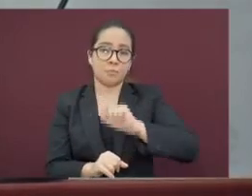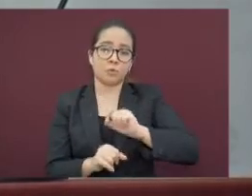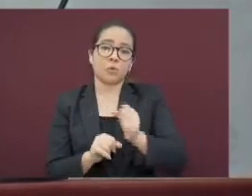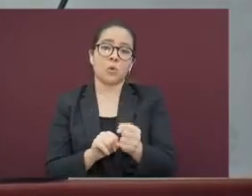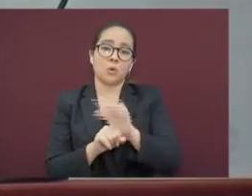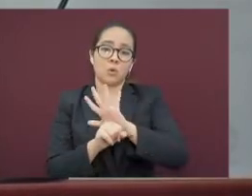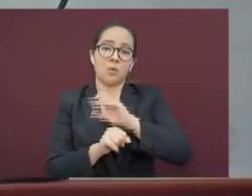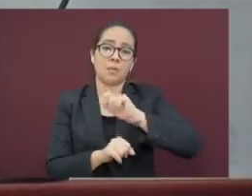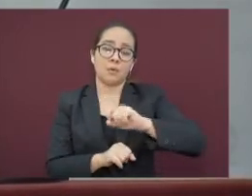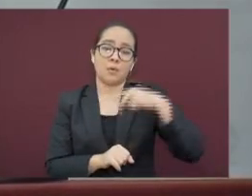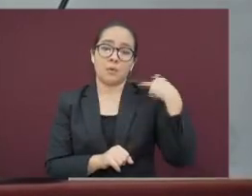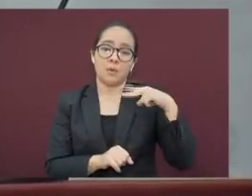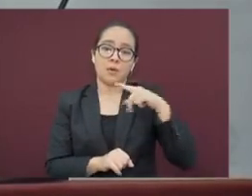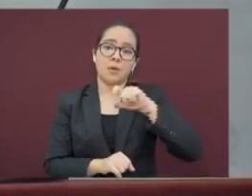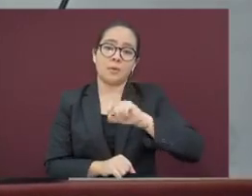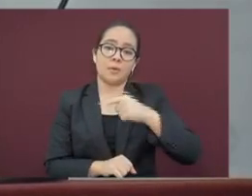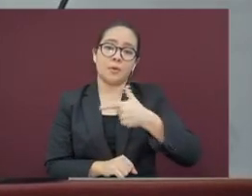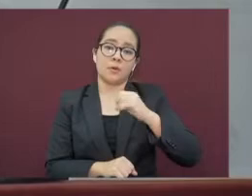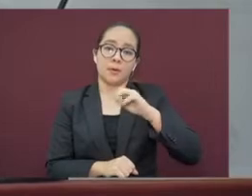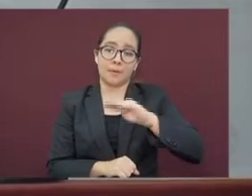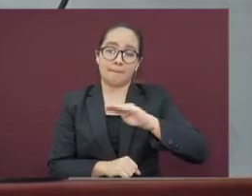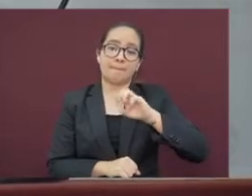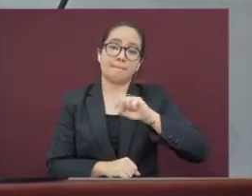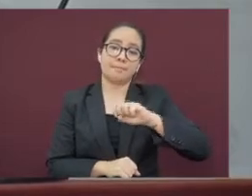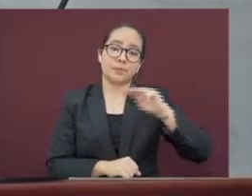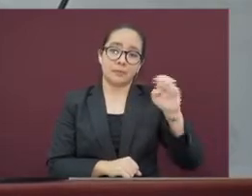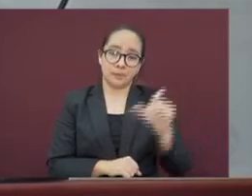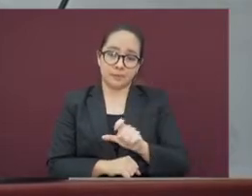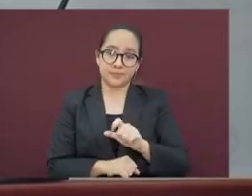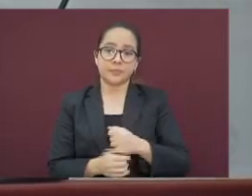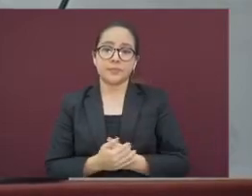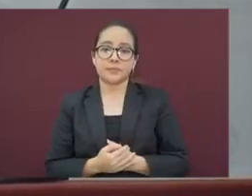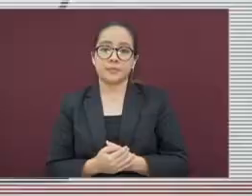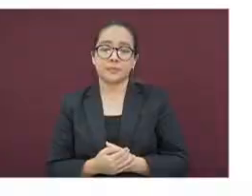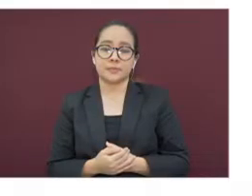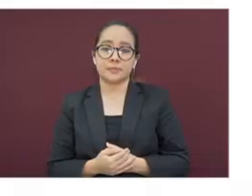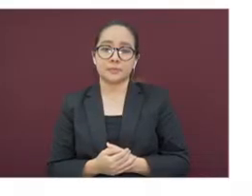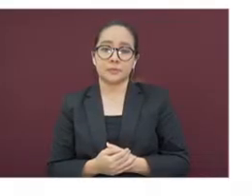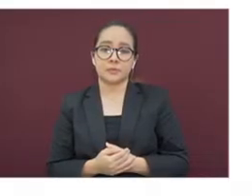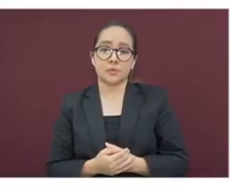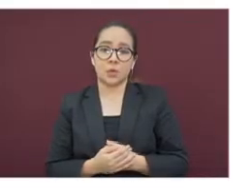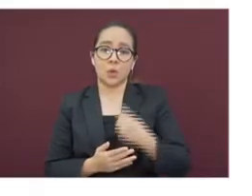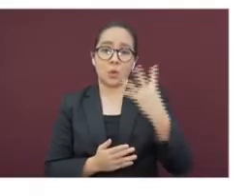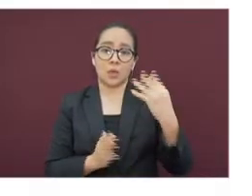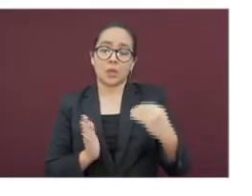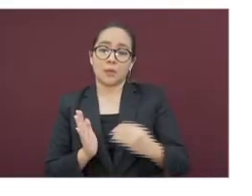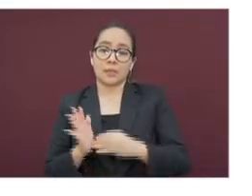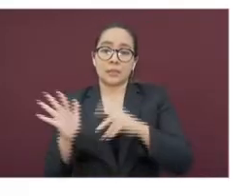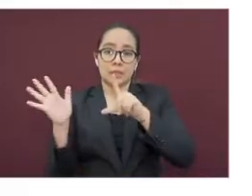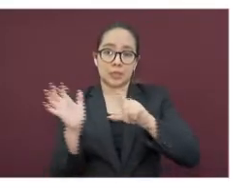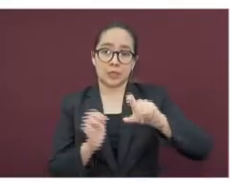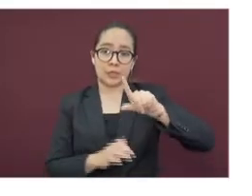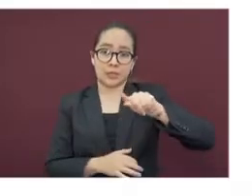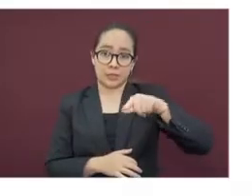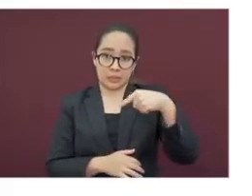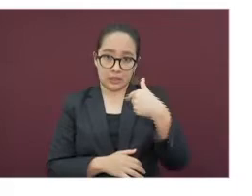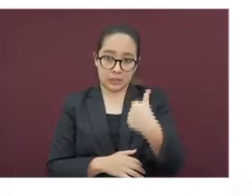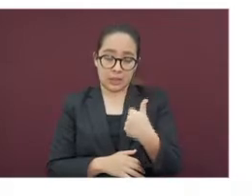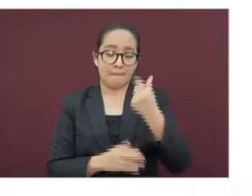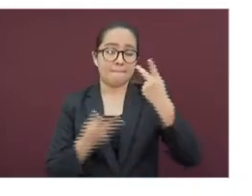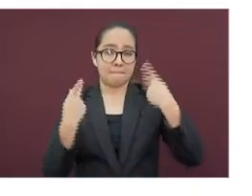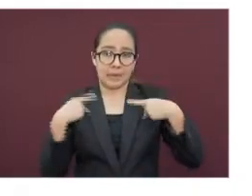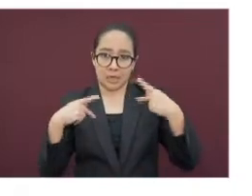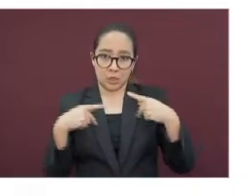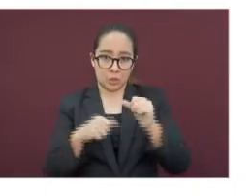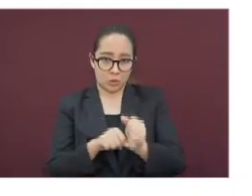.veracruz.gov.mx. Ya son cuatro mil setecientos setenta y seis los pacientes